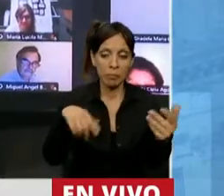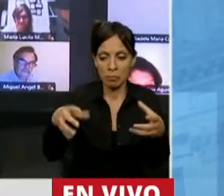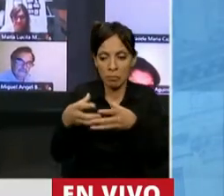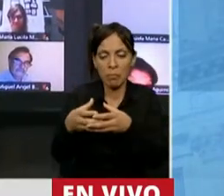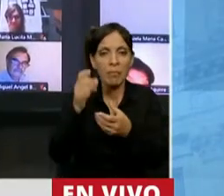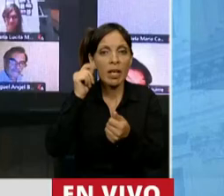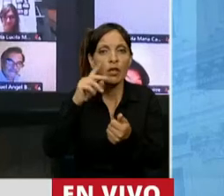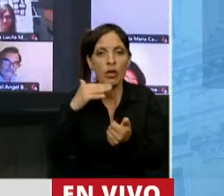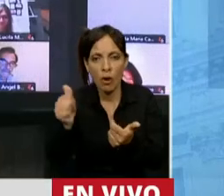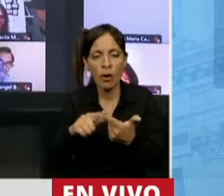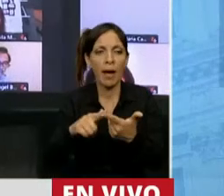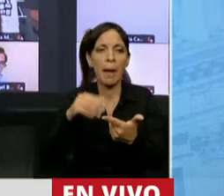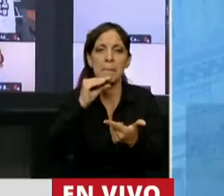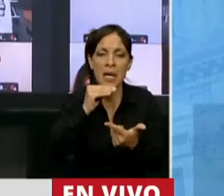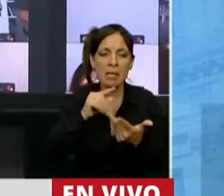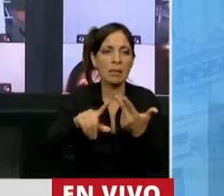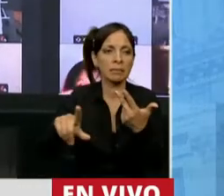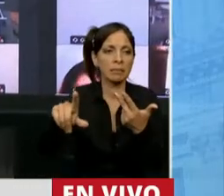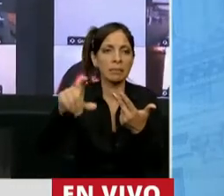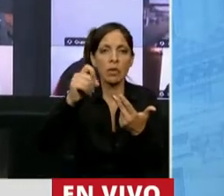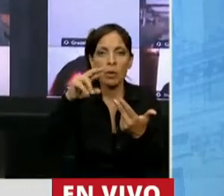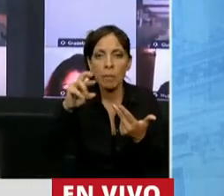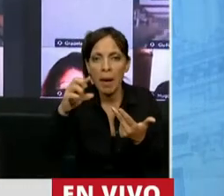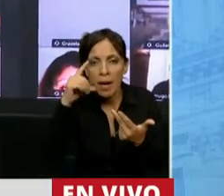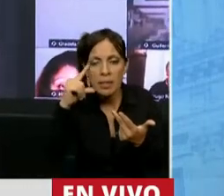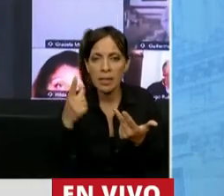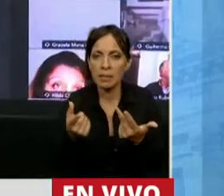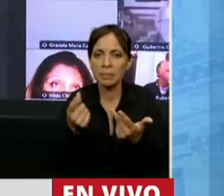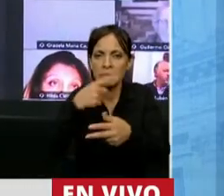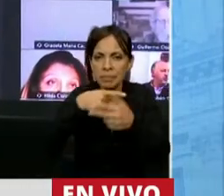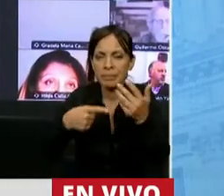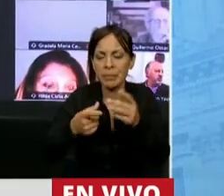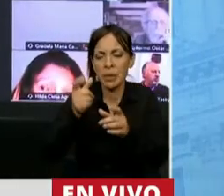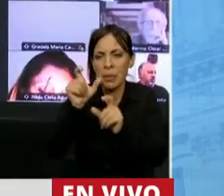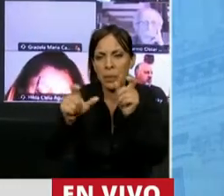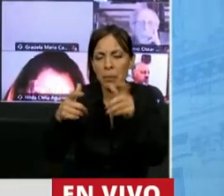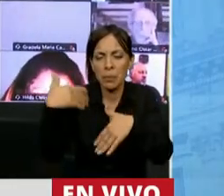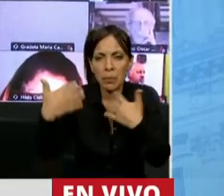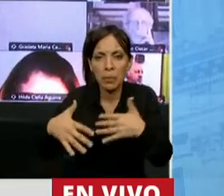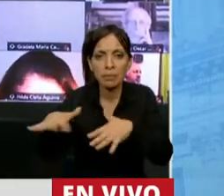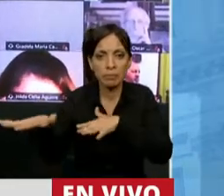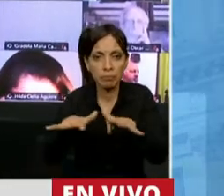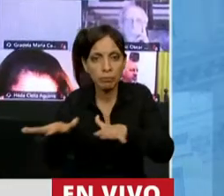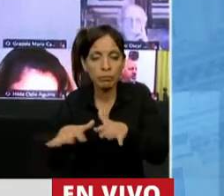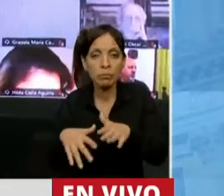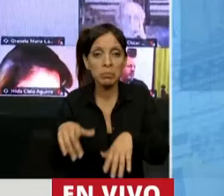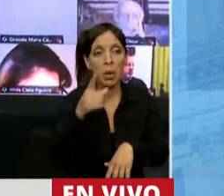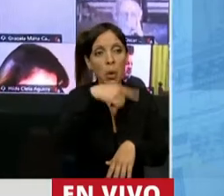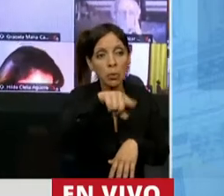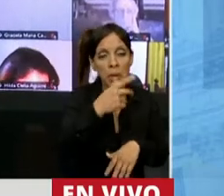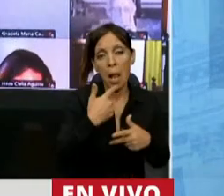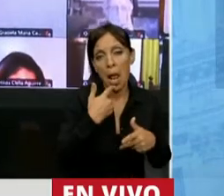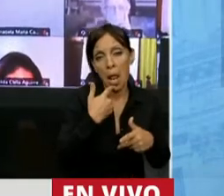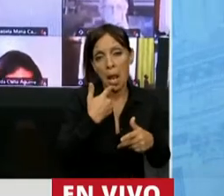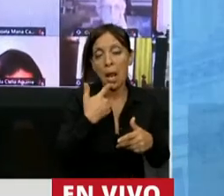a Gioja, tengo al compañero Maza, tengo a Lucía Corpacci, gente que se dedicó al hacer, a realizar. Ustedes por ahí en Chicana